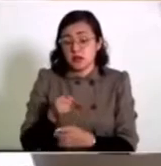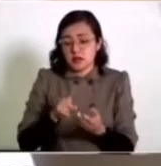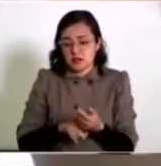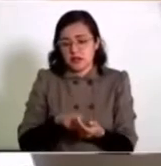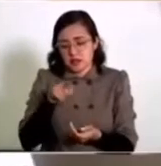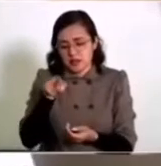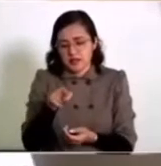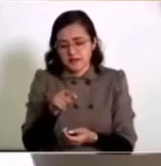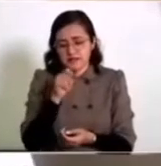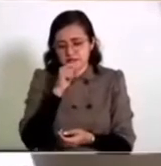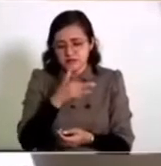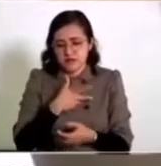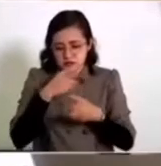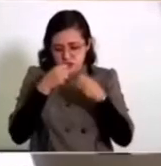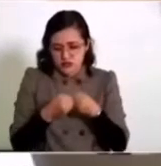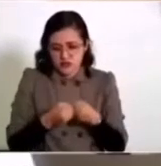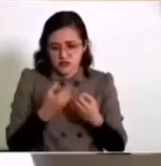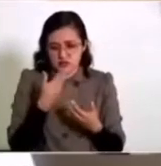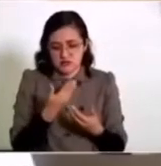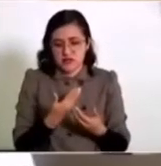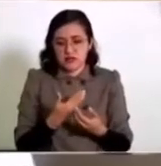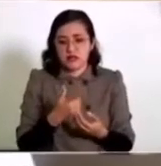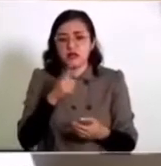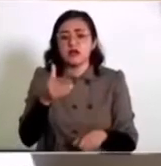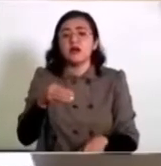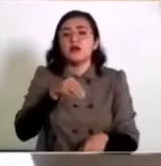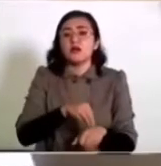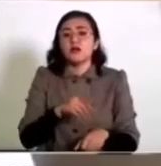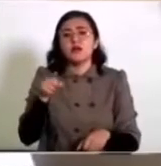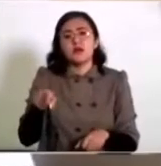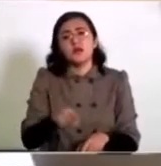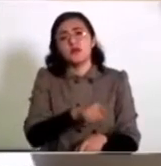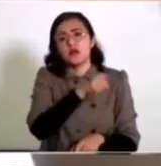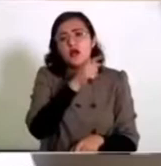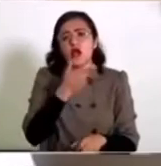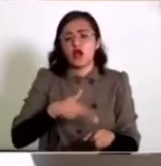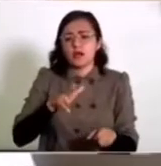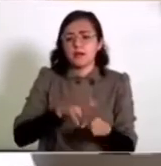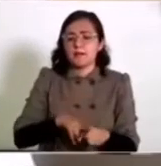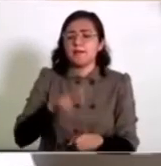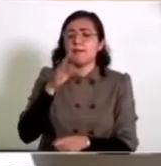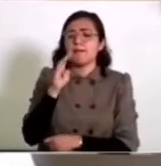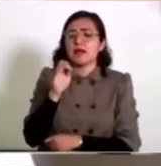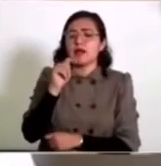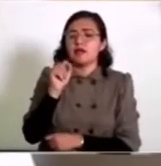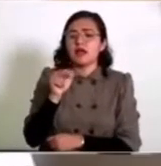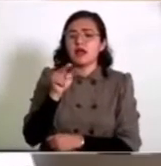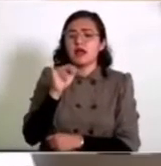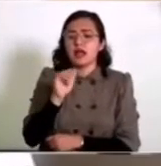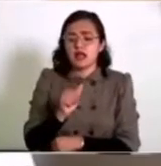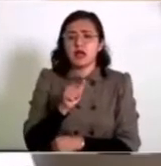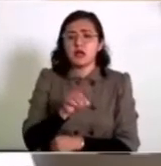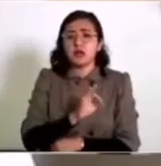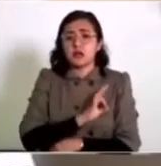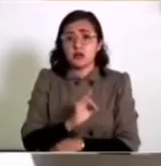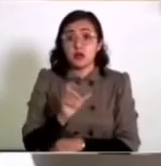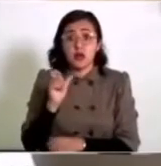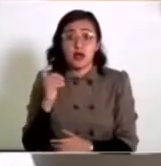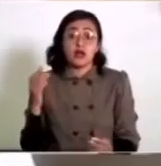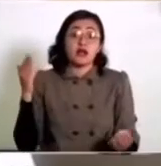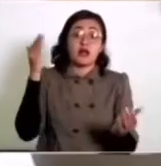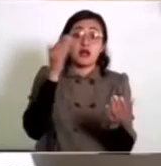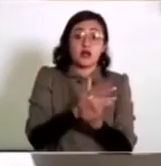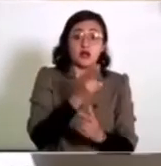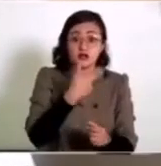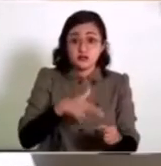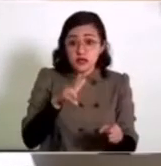Social, le asignan el Hospital Betania. Cuando llega al Hospital